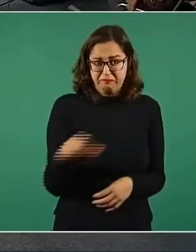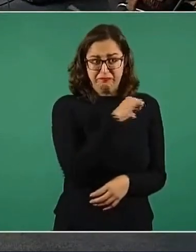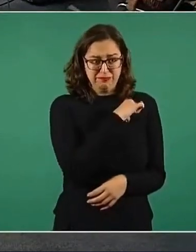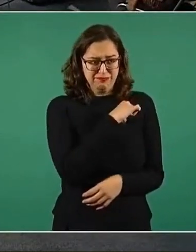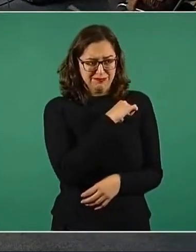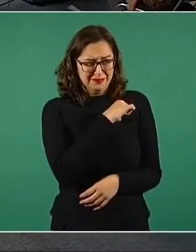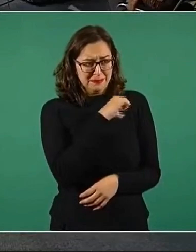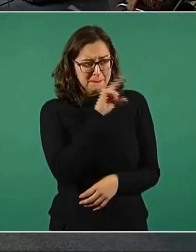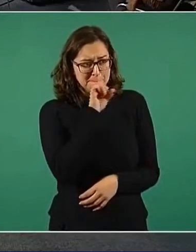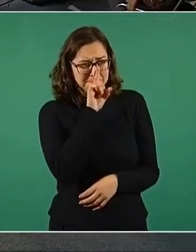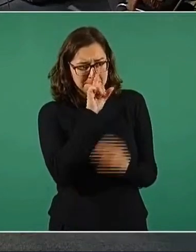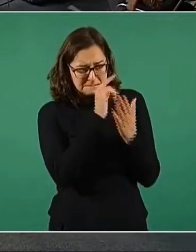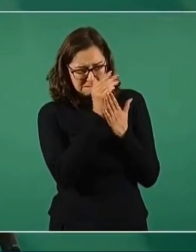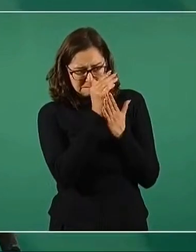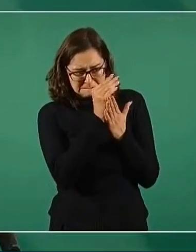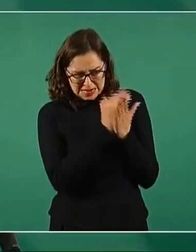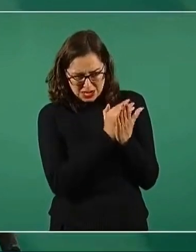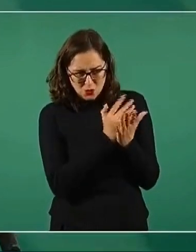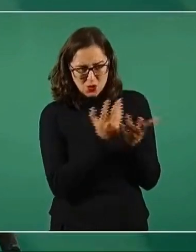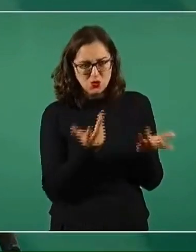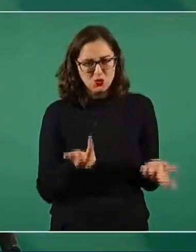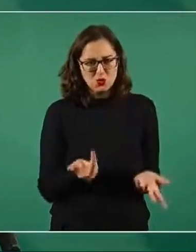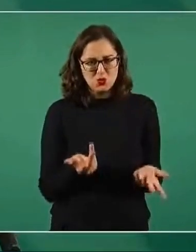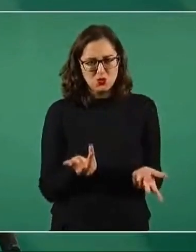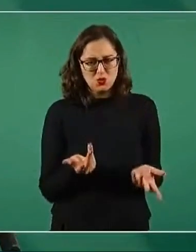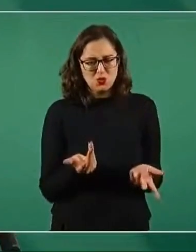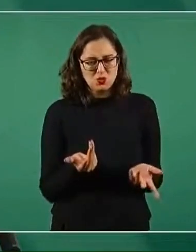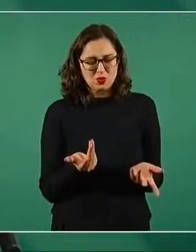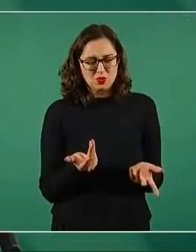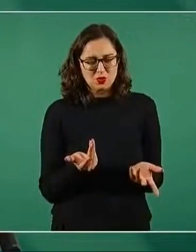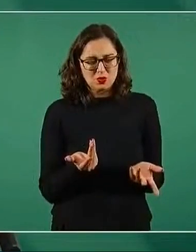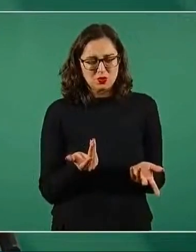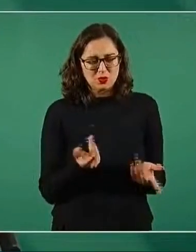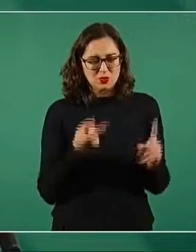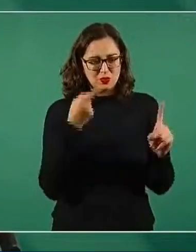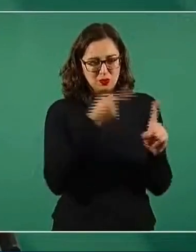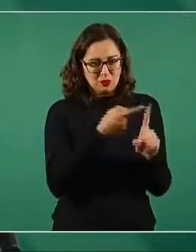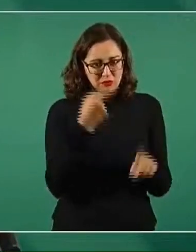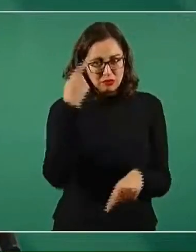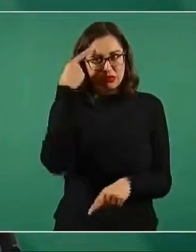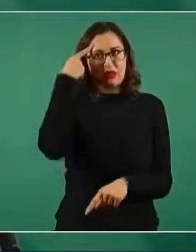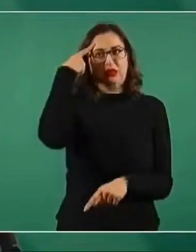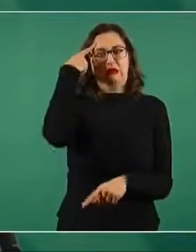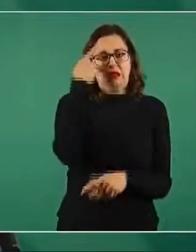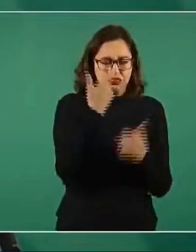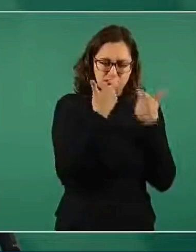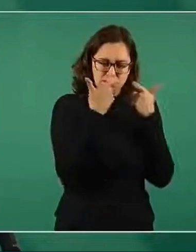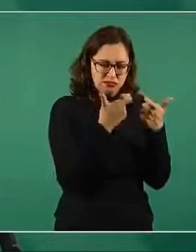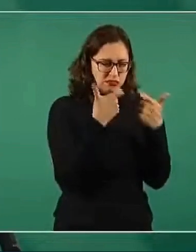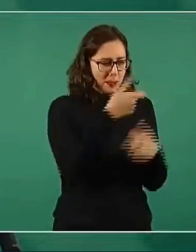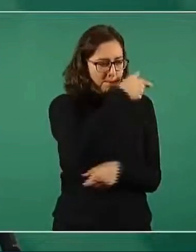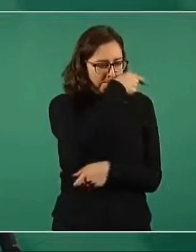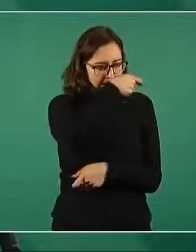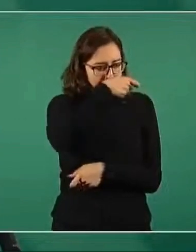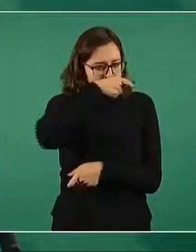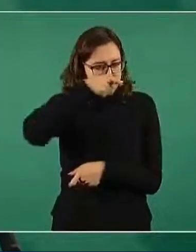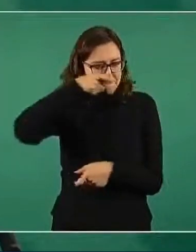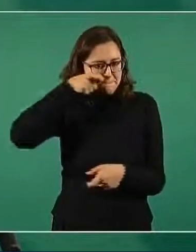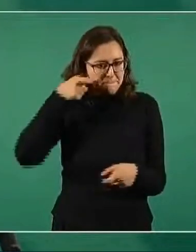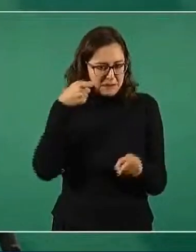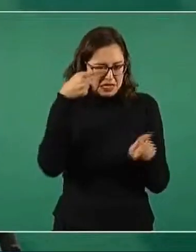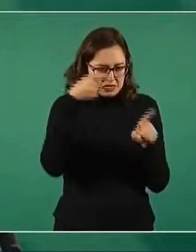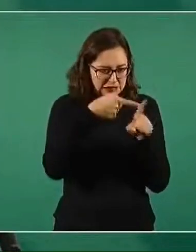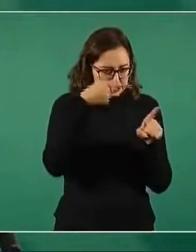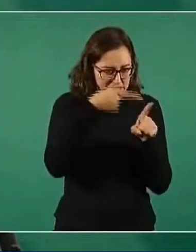que no tengan como Dios al dinero, aunque